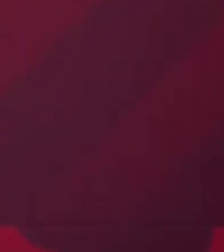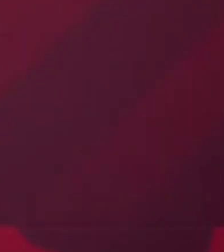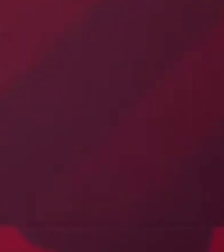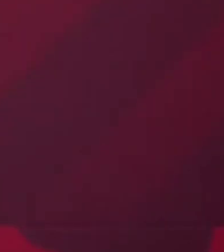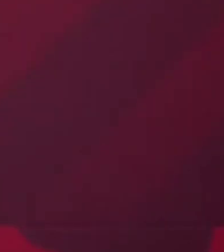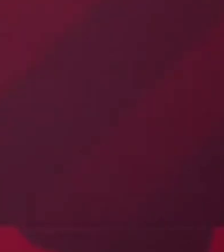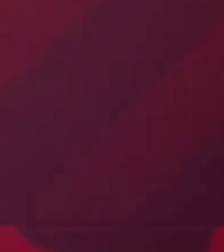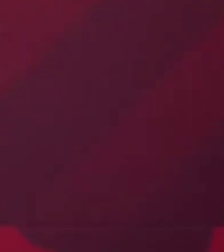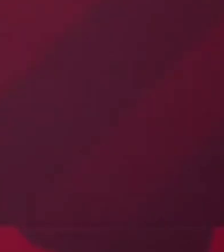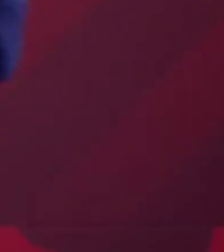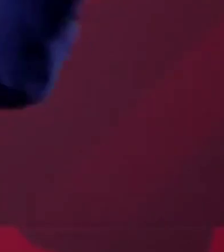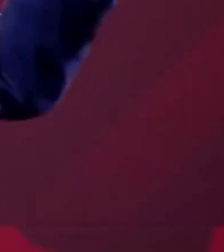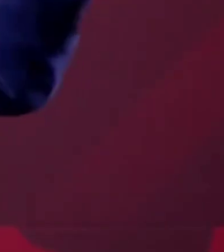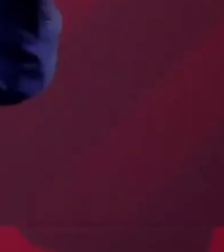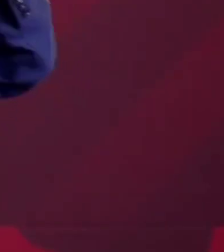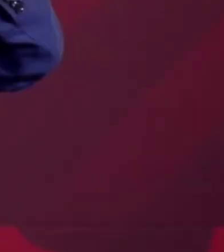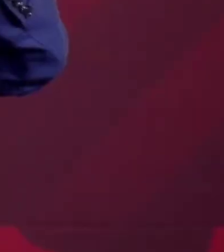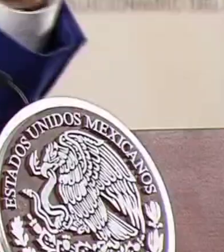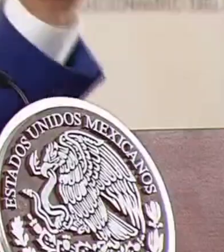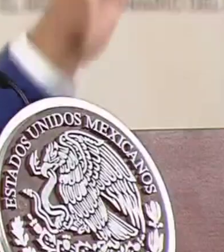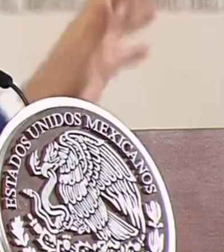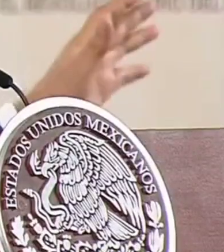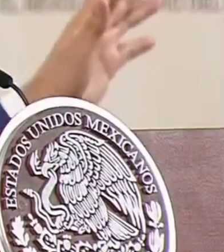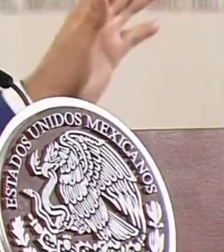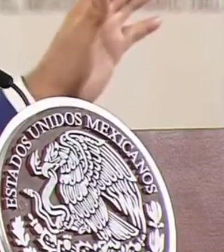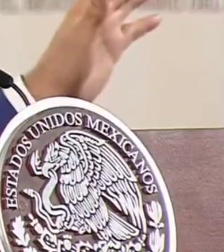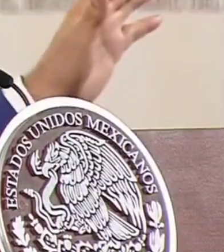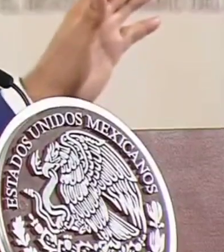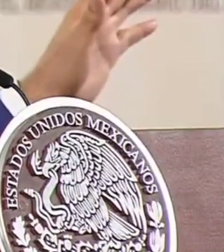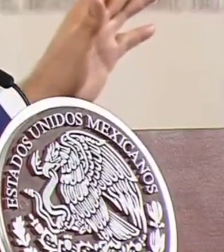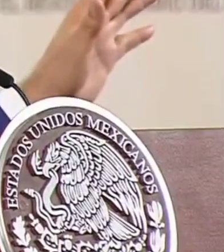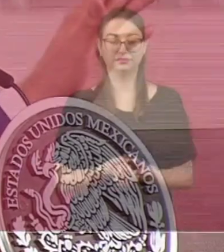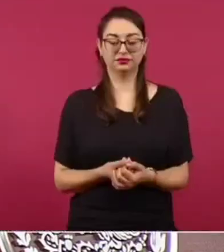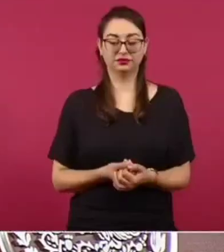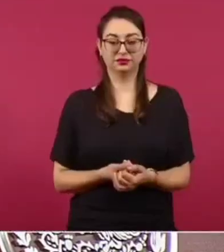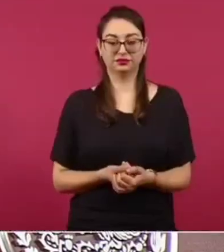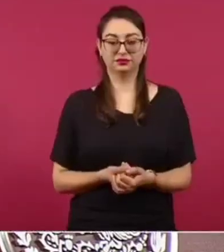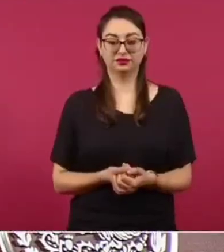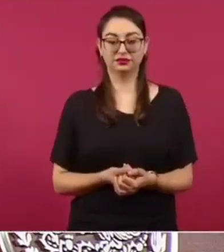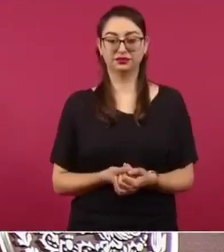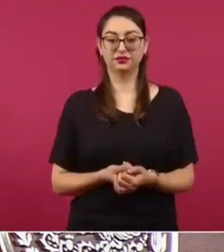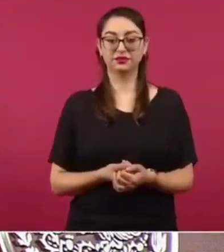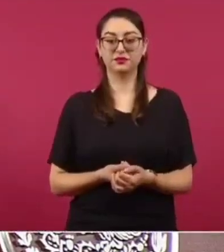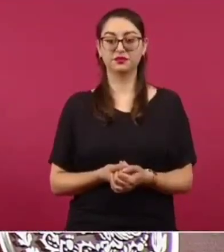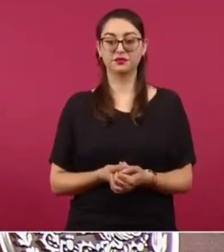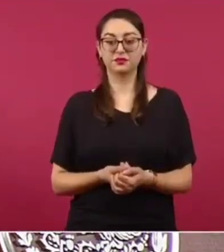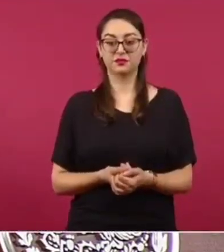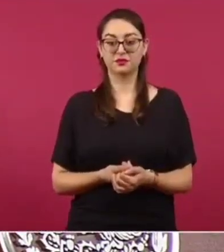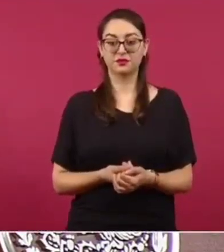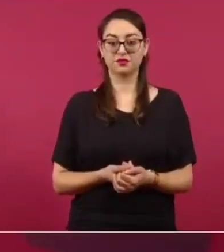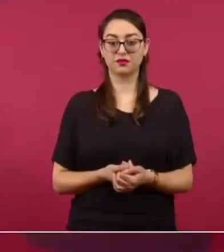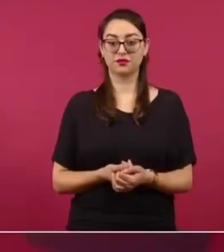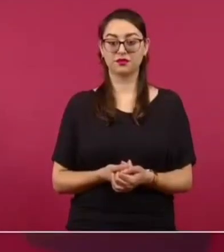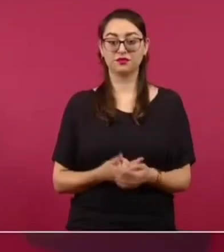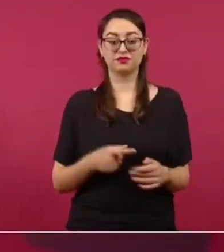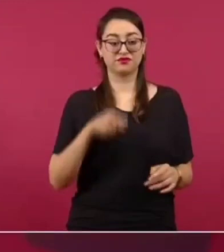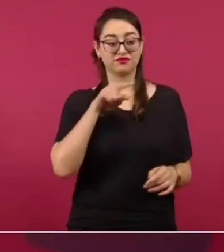Pero eso no se sabe, ni